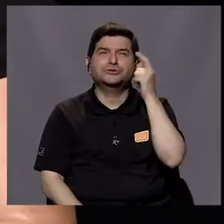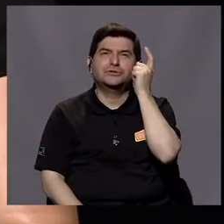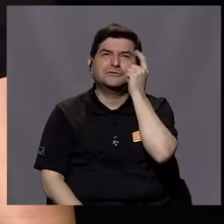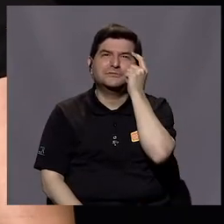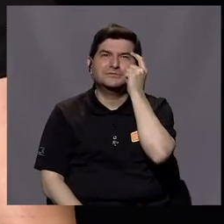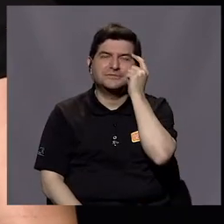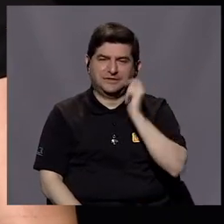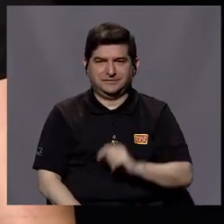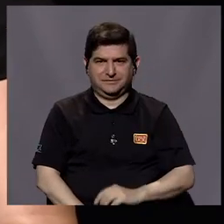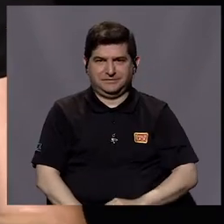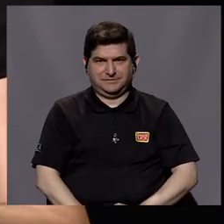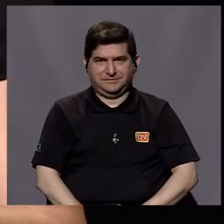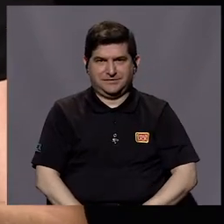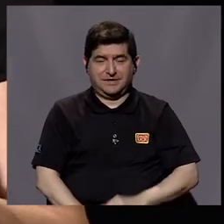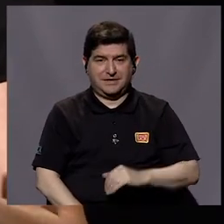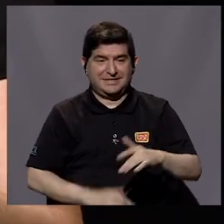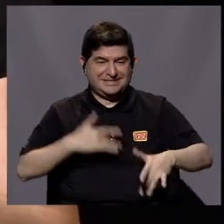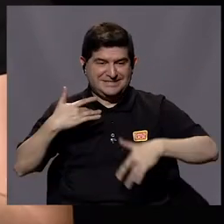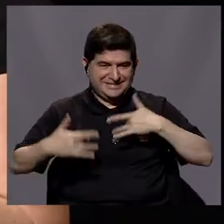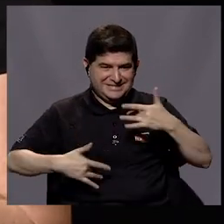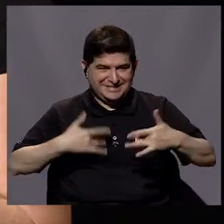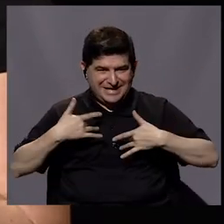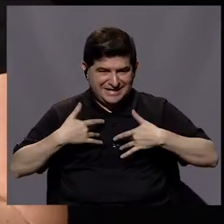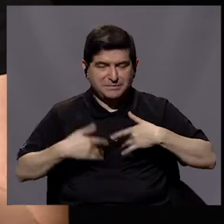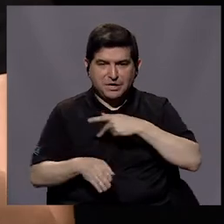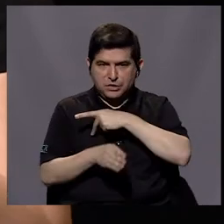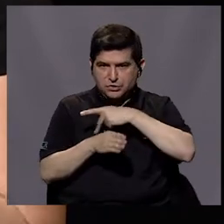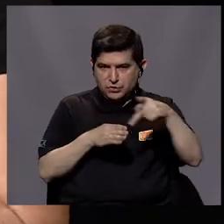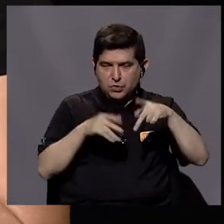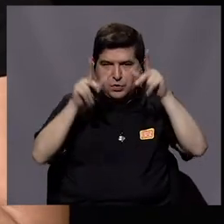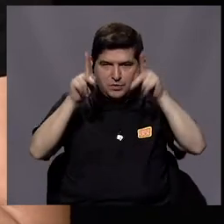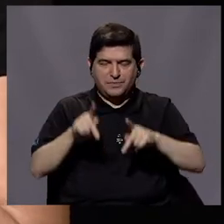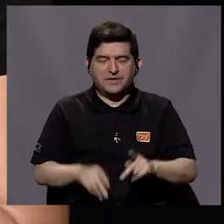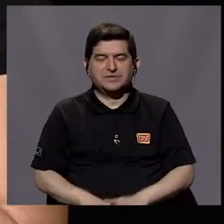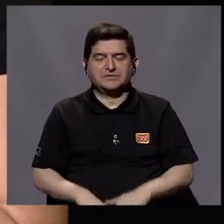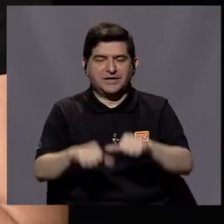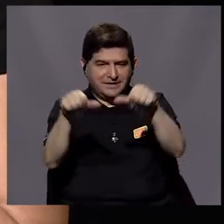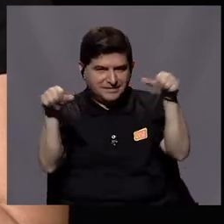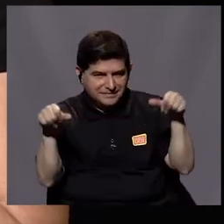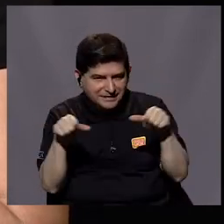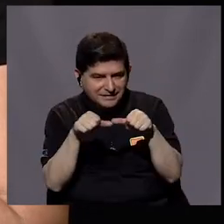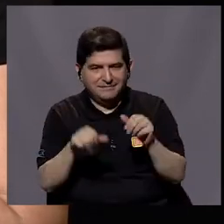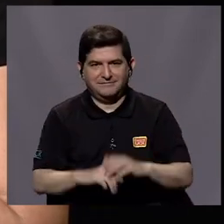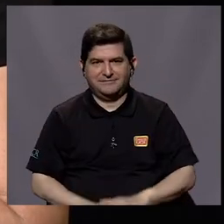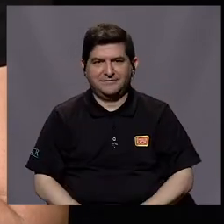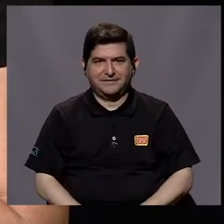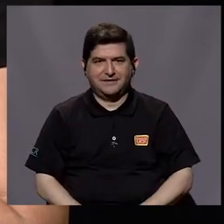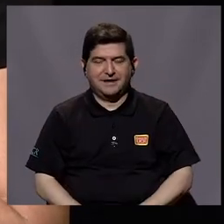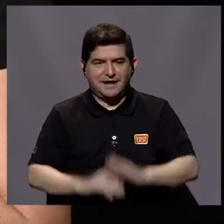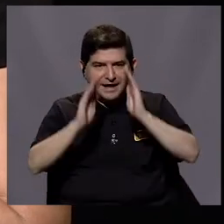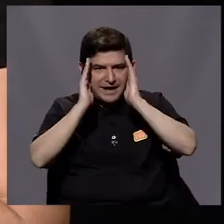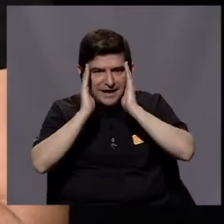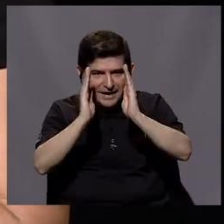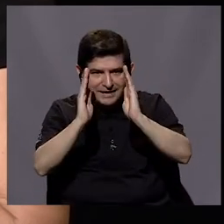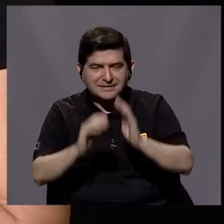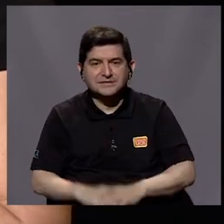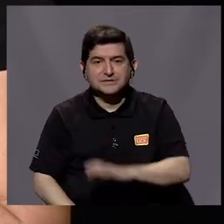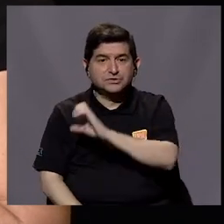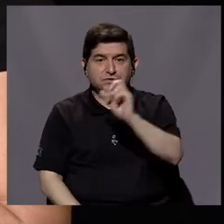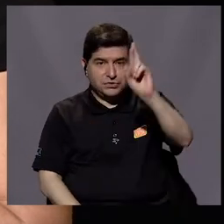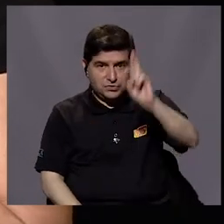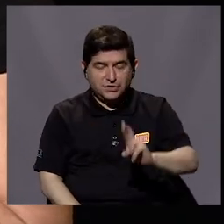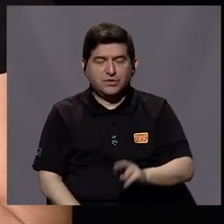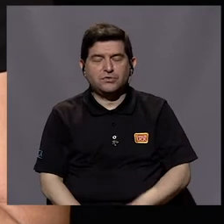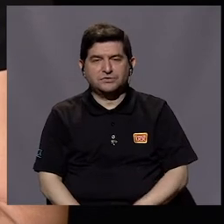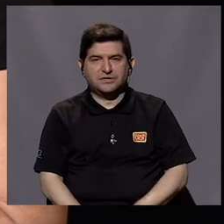pienso y es el sentimiento profesional de quienes estamos en esta rama que el abordaje que se ha dado